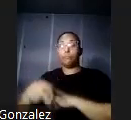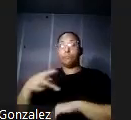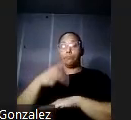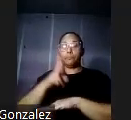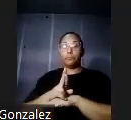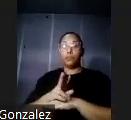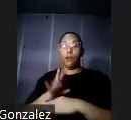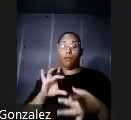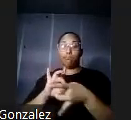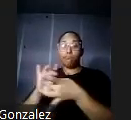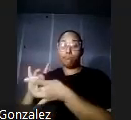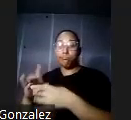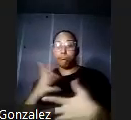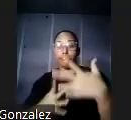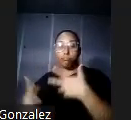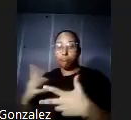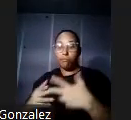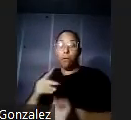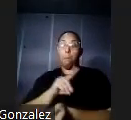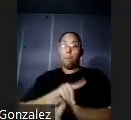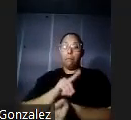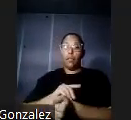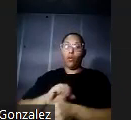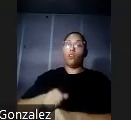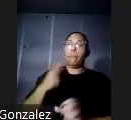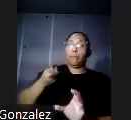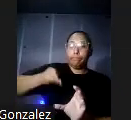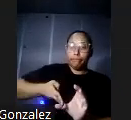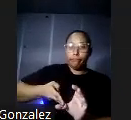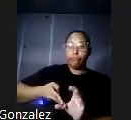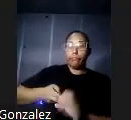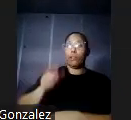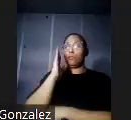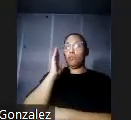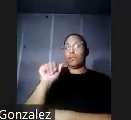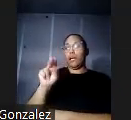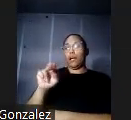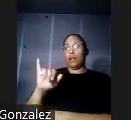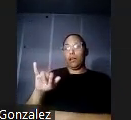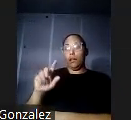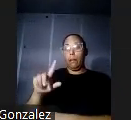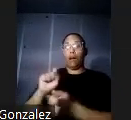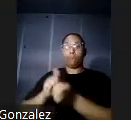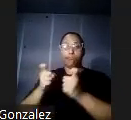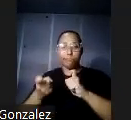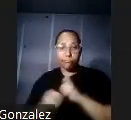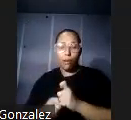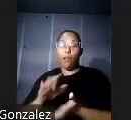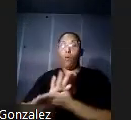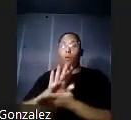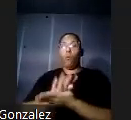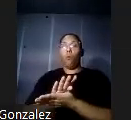participaron en la Comisión de Anemia, fundó el Instituto de Medicina Tropical, que luego se convirtió en la Escuela de Medicina Unirse a Puerto Rico.